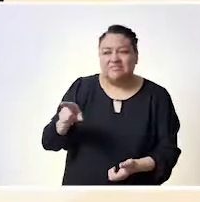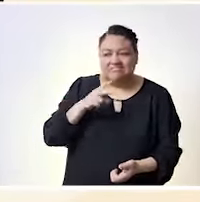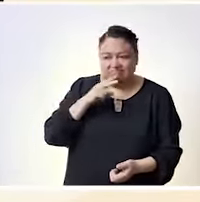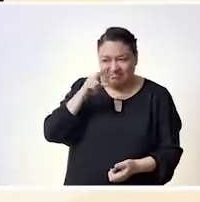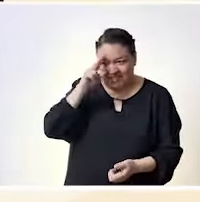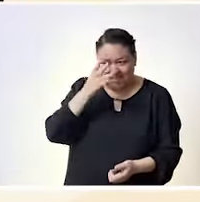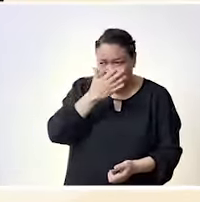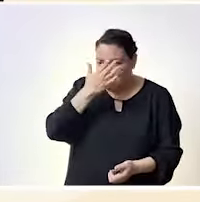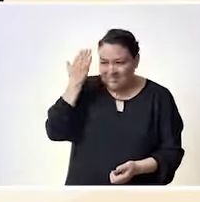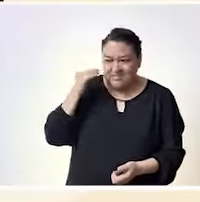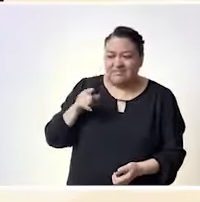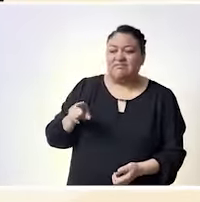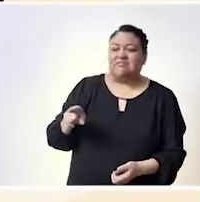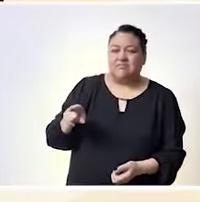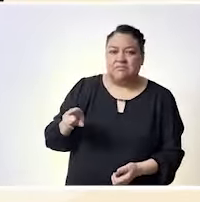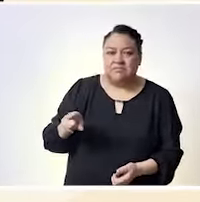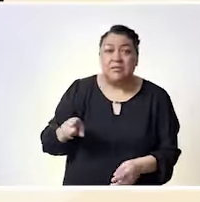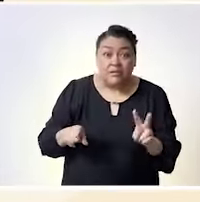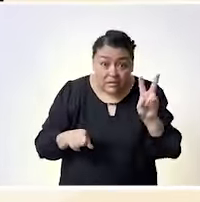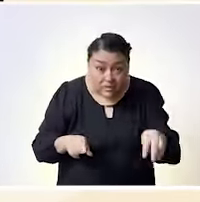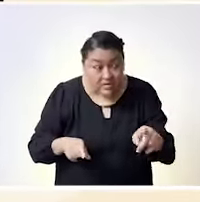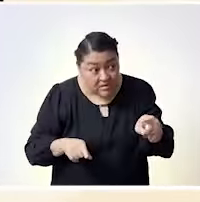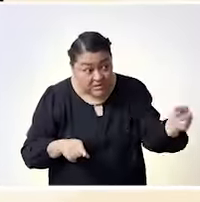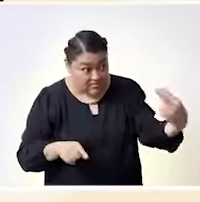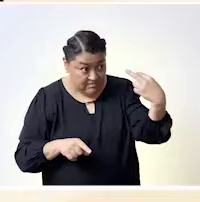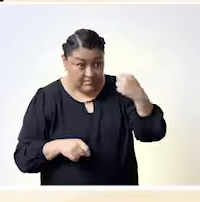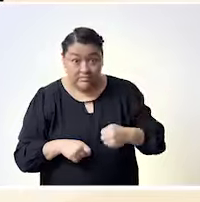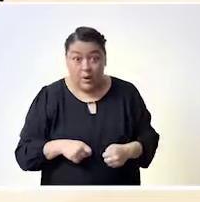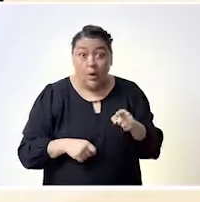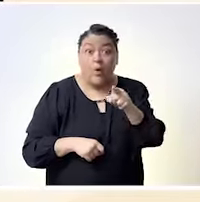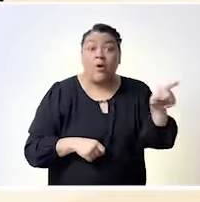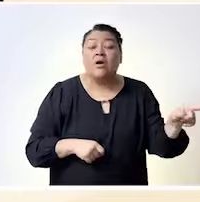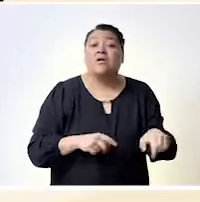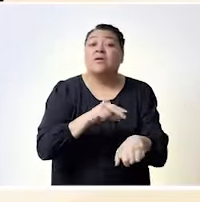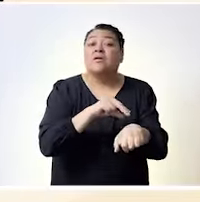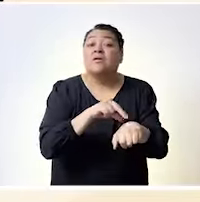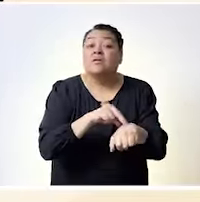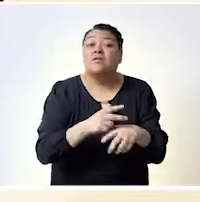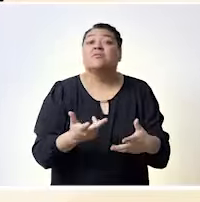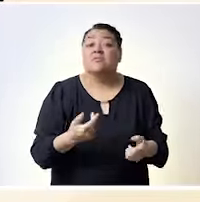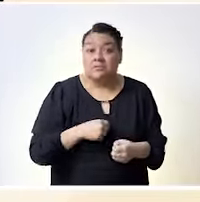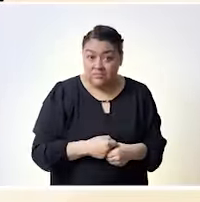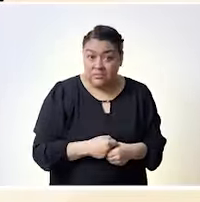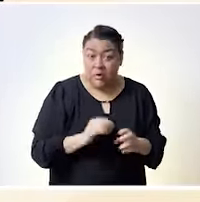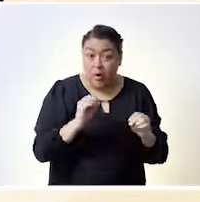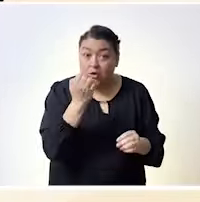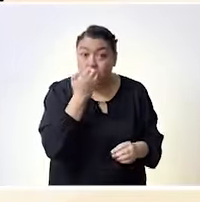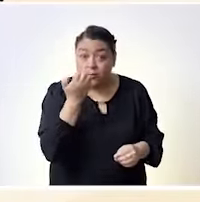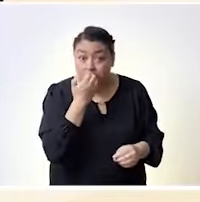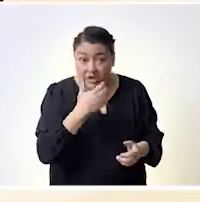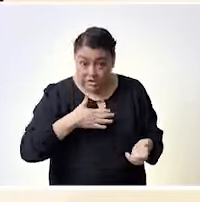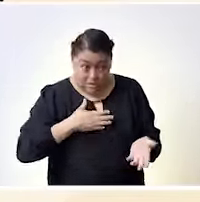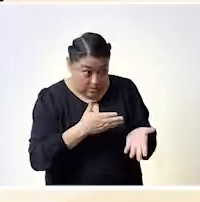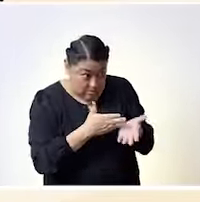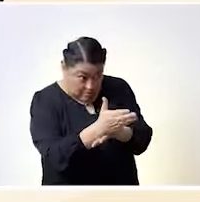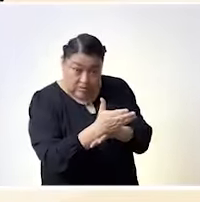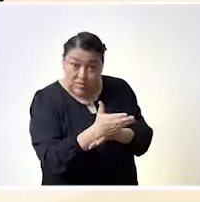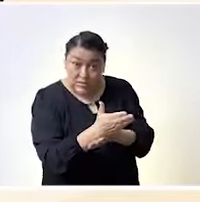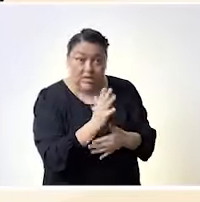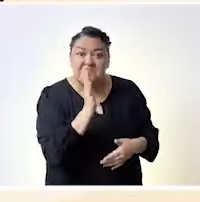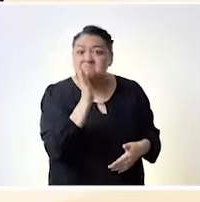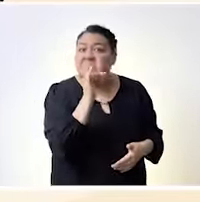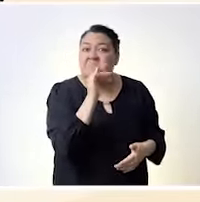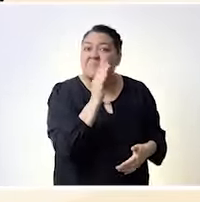logran, quien vale la pena completamente atender, ver y apoyar. Y más hablando, estamos en el fútbol varonil, que tiene